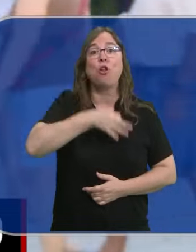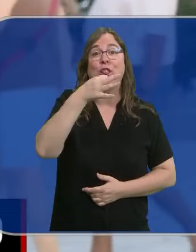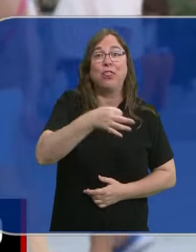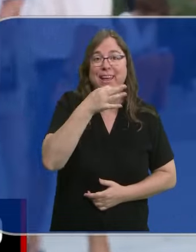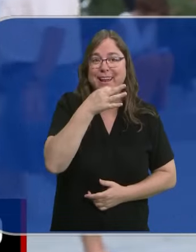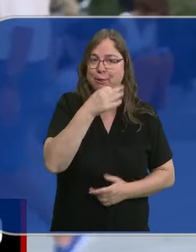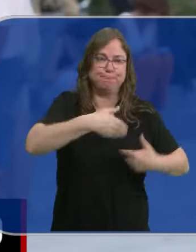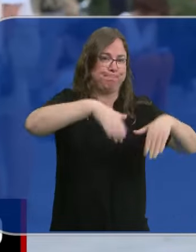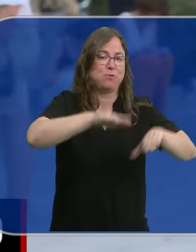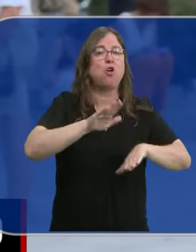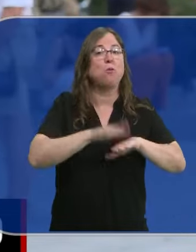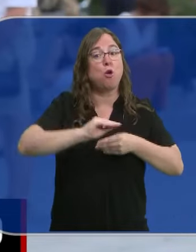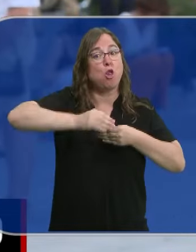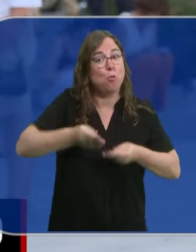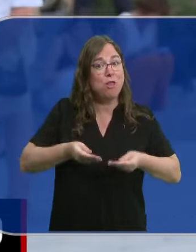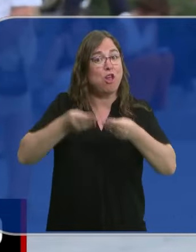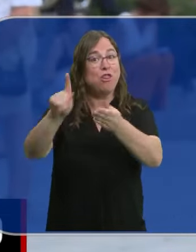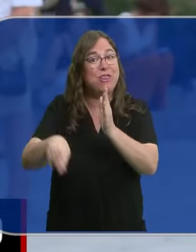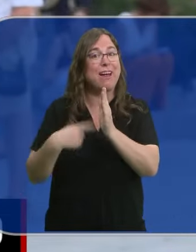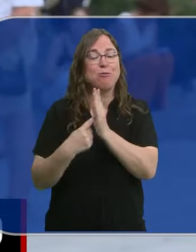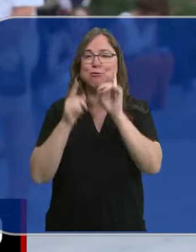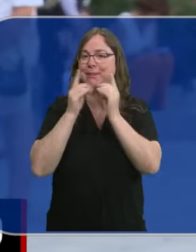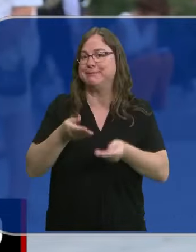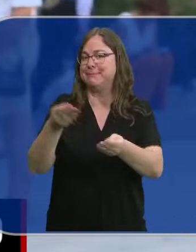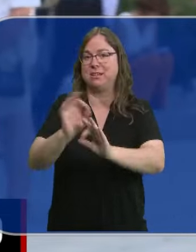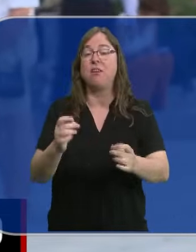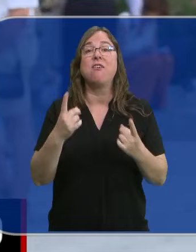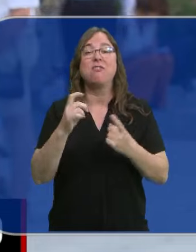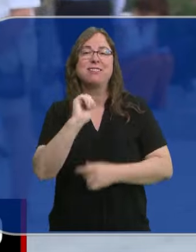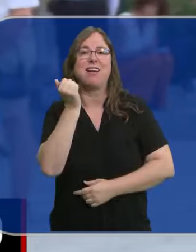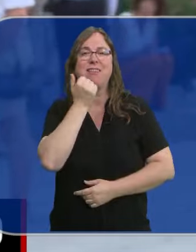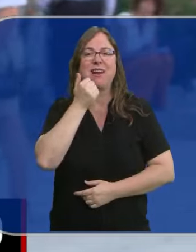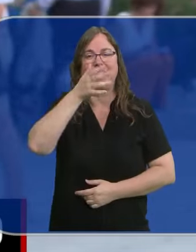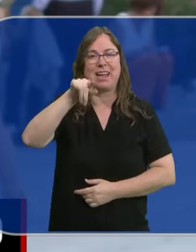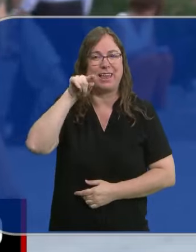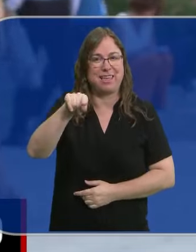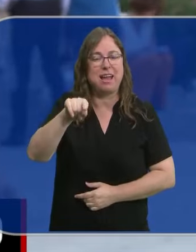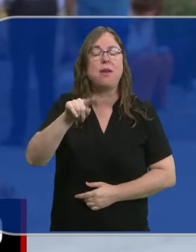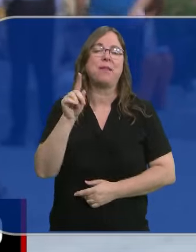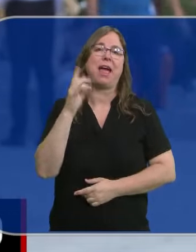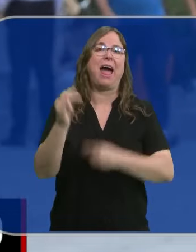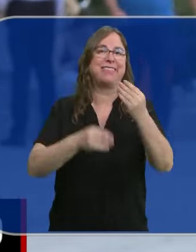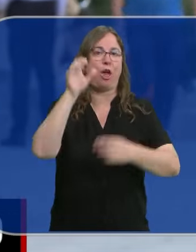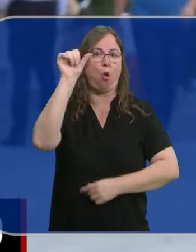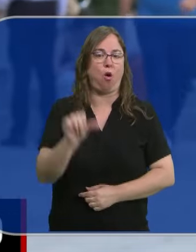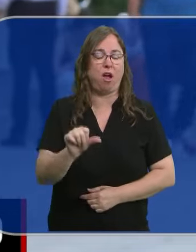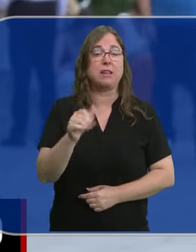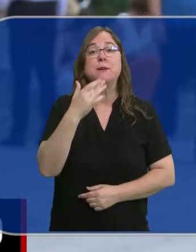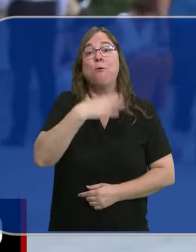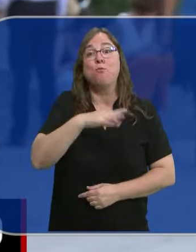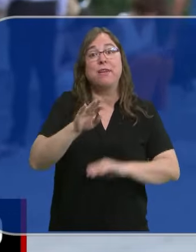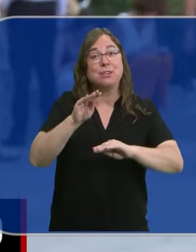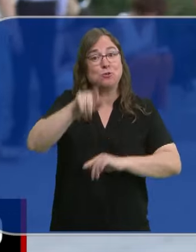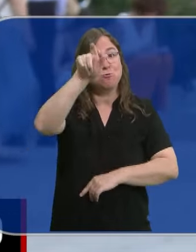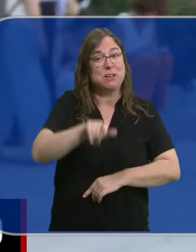se le había facilitado toda la documentación del caso, en concreto la querella de Accio Irán. Ante esto y ante una posible indefensión de la